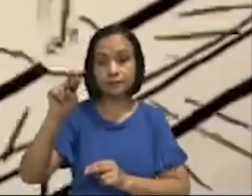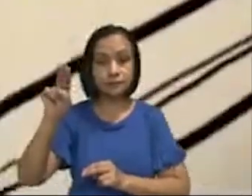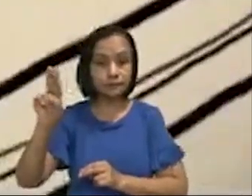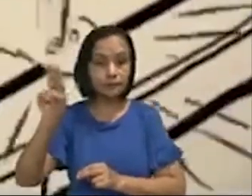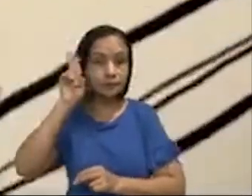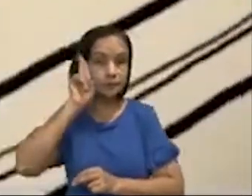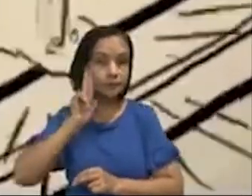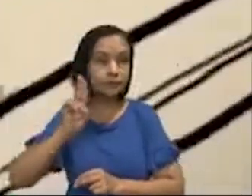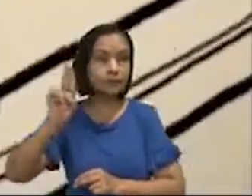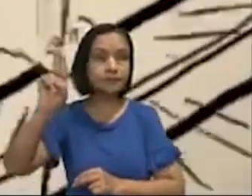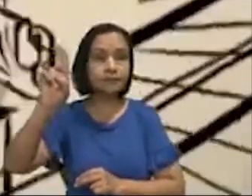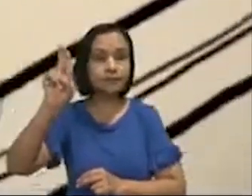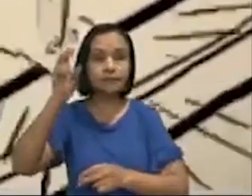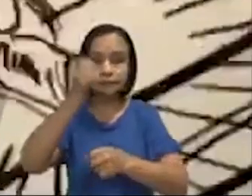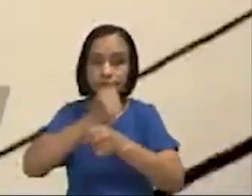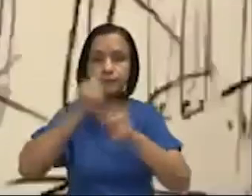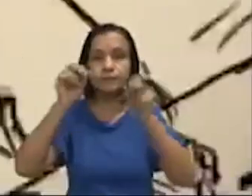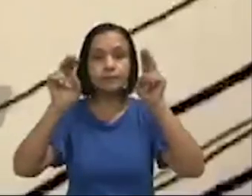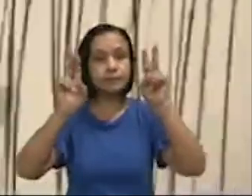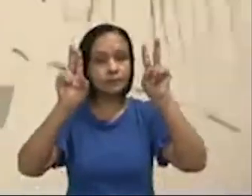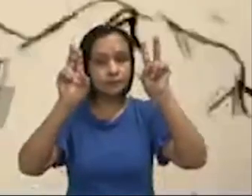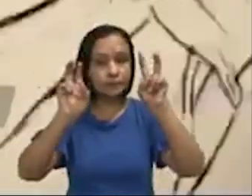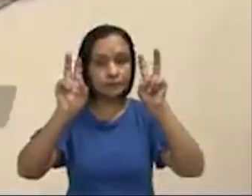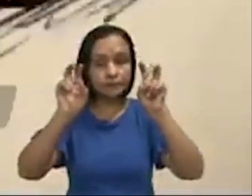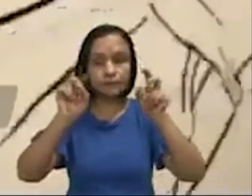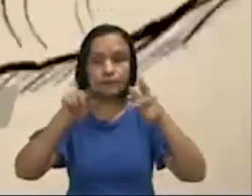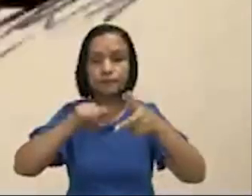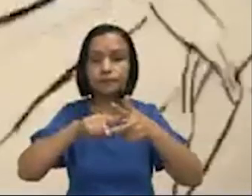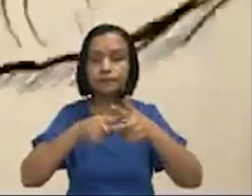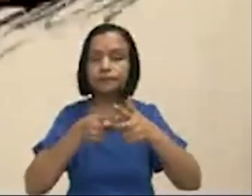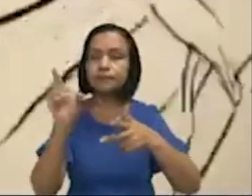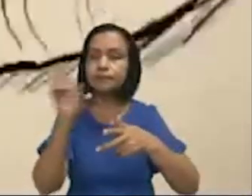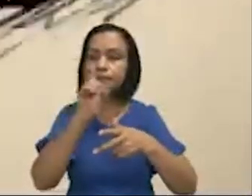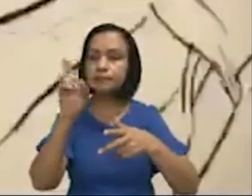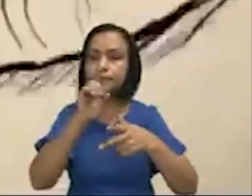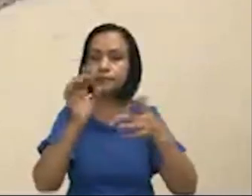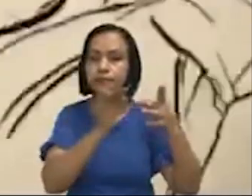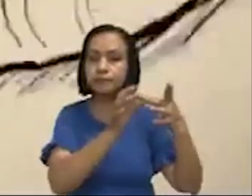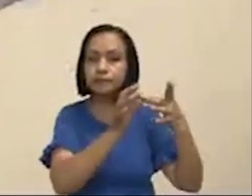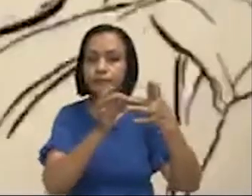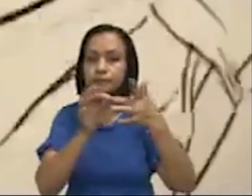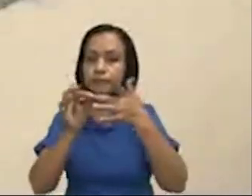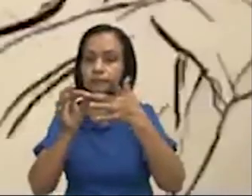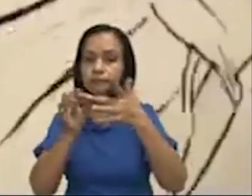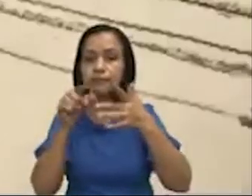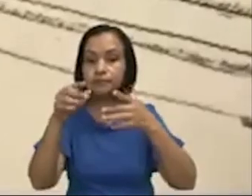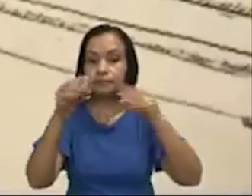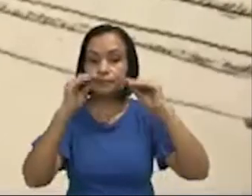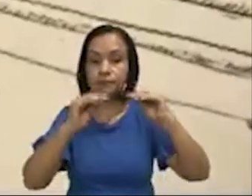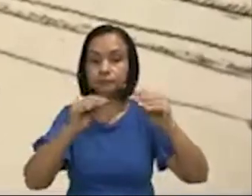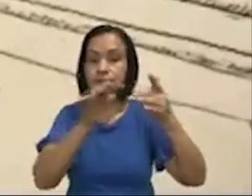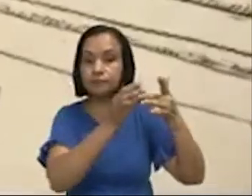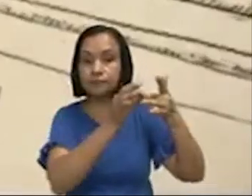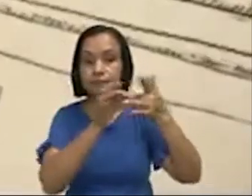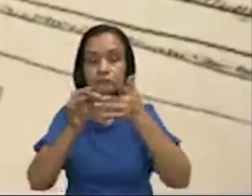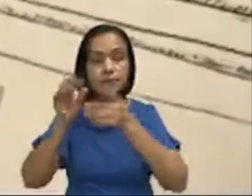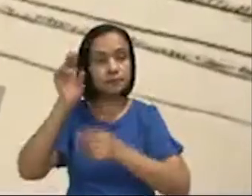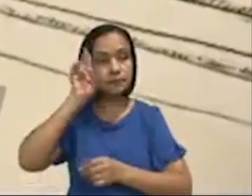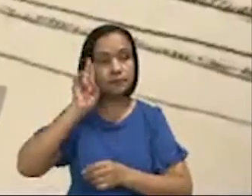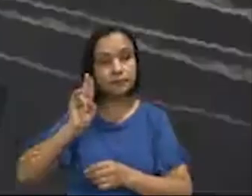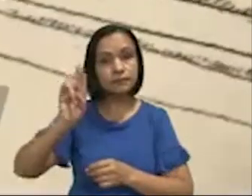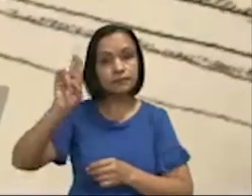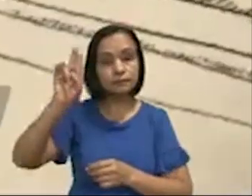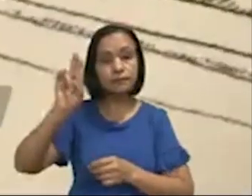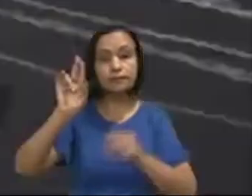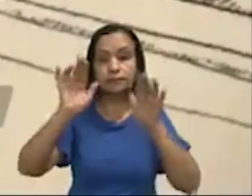una vez que ya estamos claros, ¿verdad?, con el diagnóstico del especialista de que el niño tiene esta condición, este trastorno,